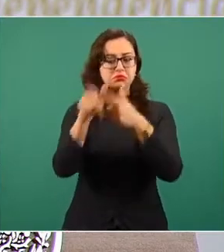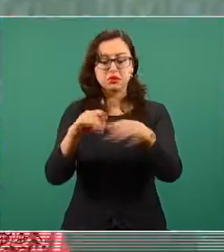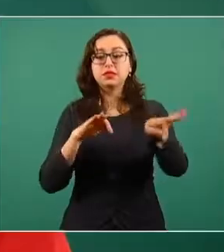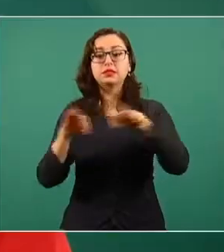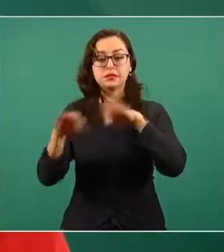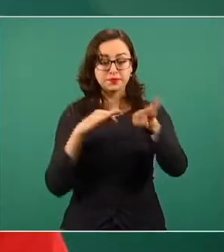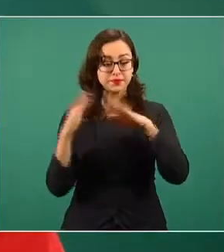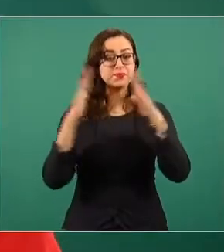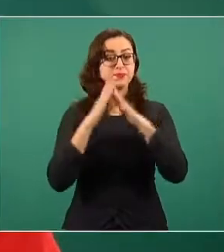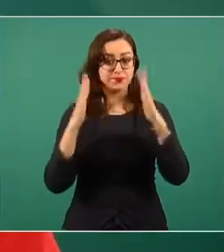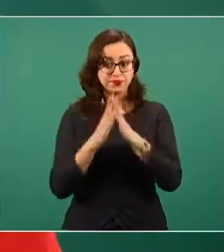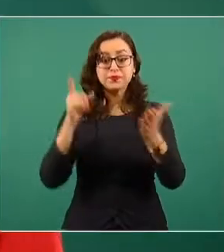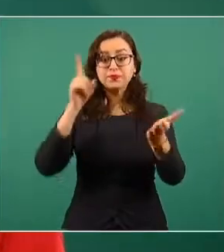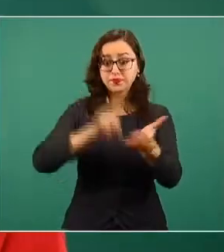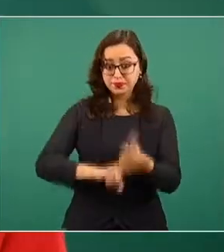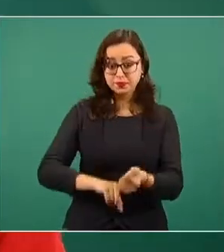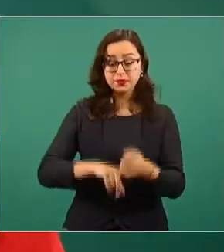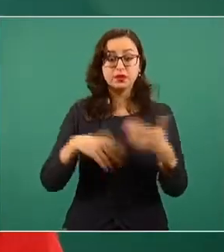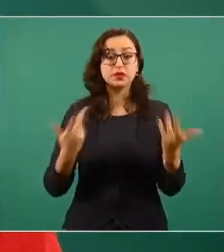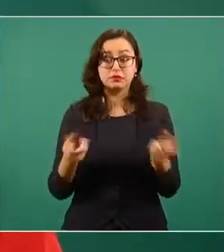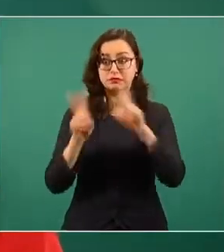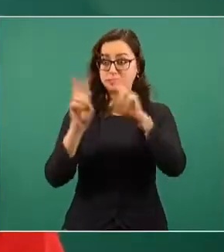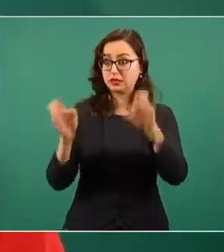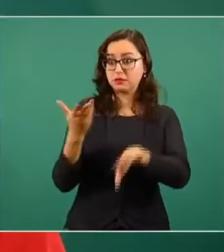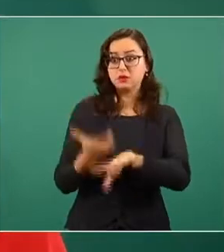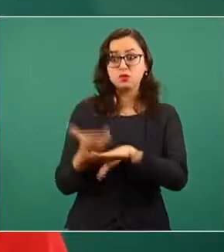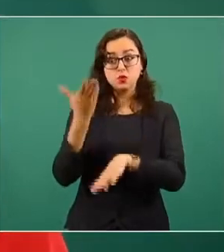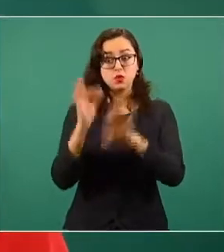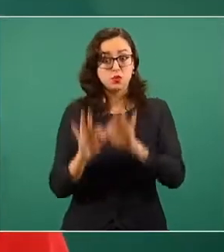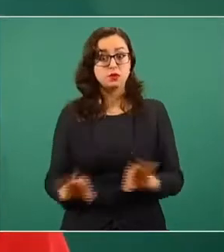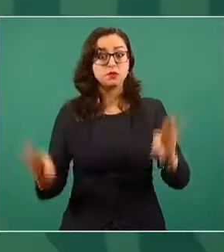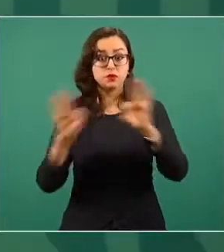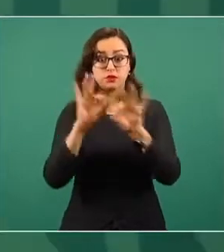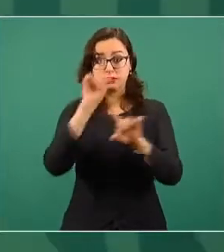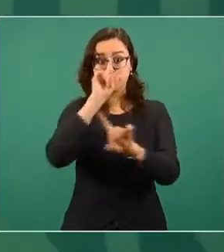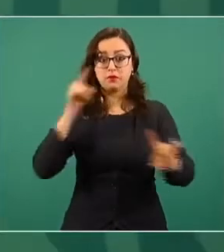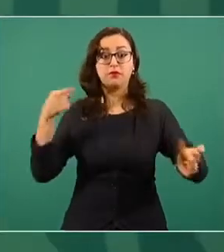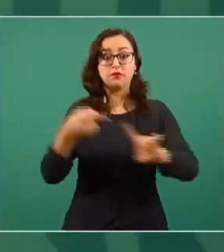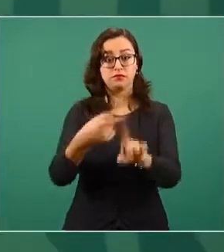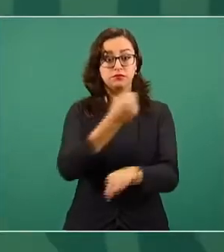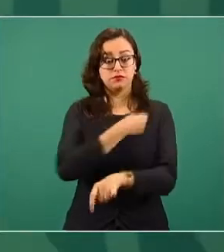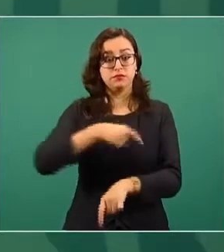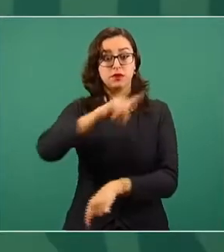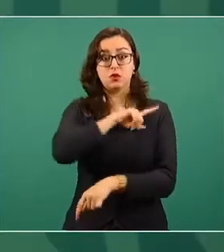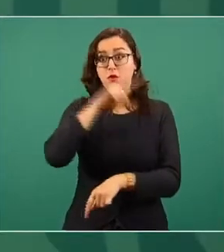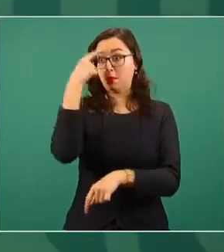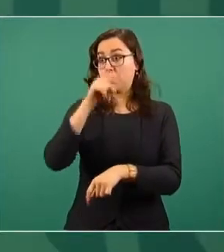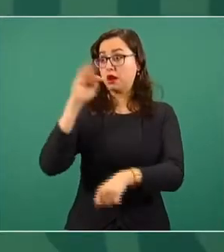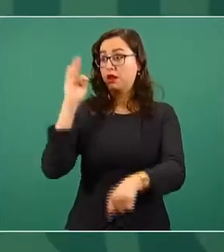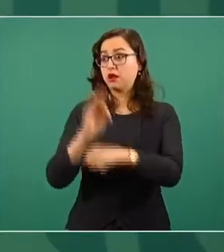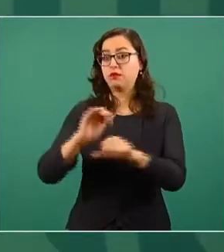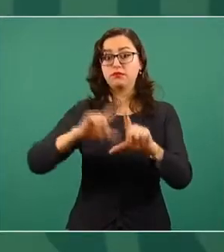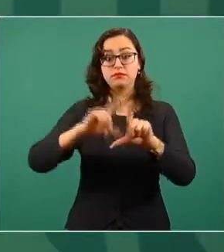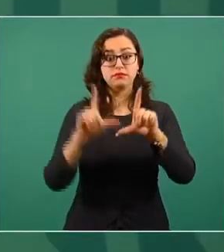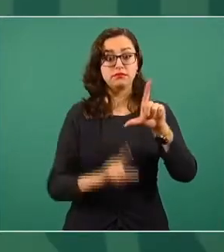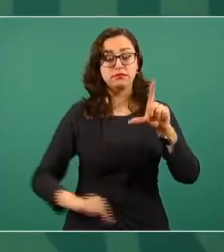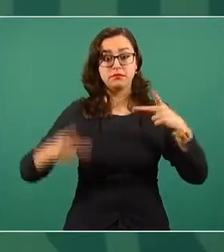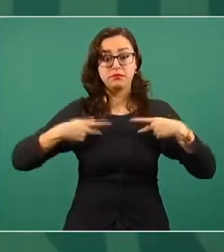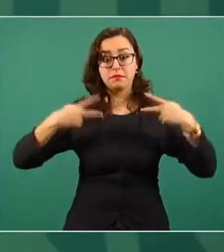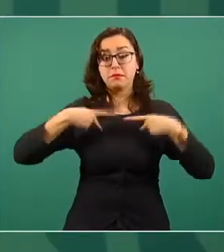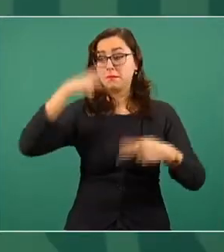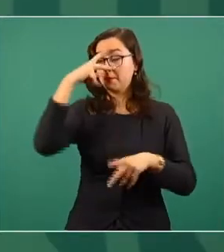estos temas tan sensibles de la salud de los mexicanos. Sin más, quisiera